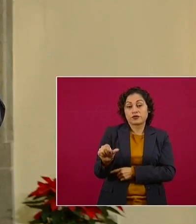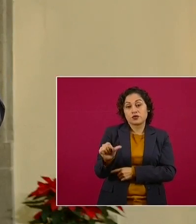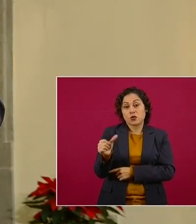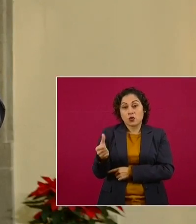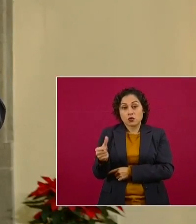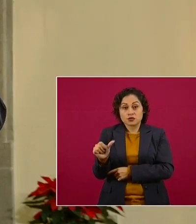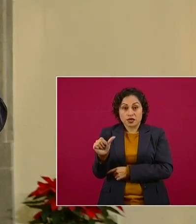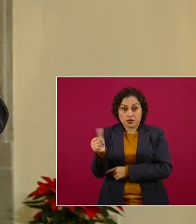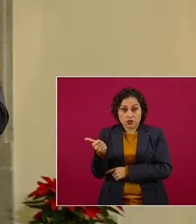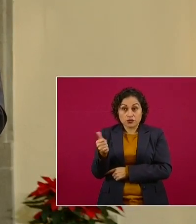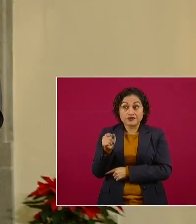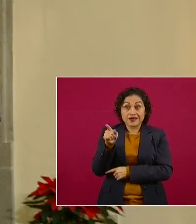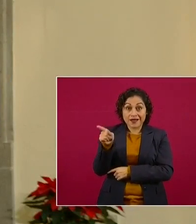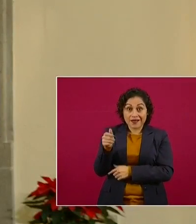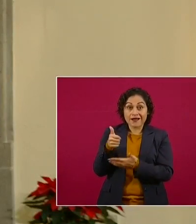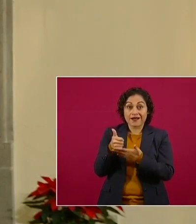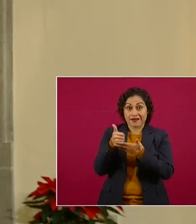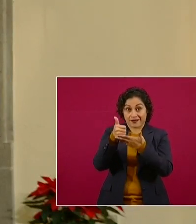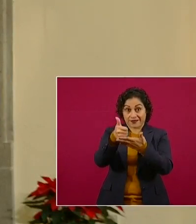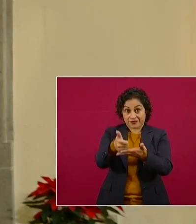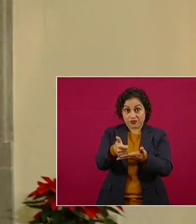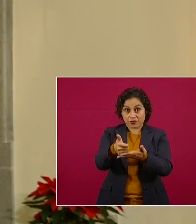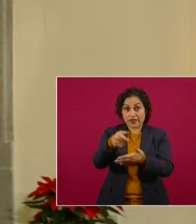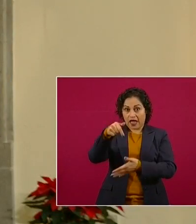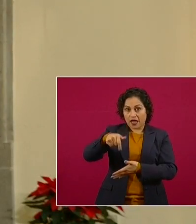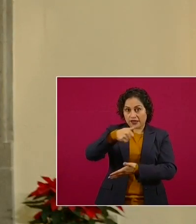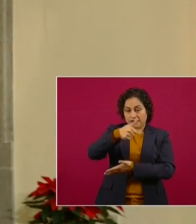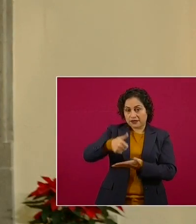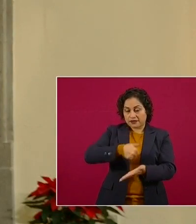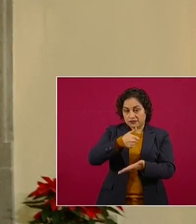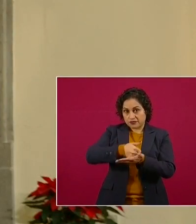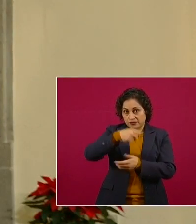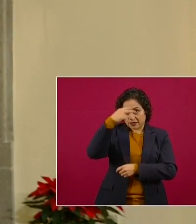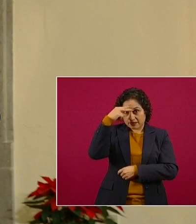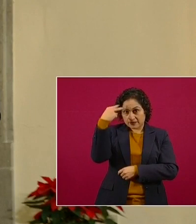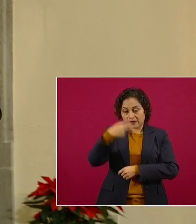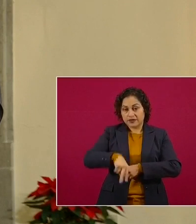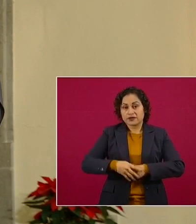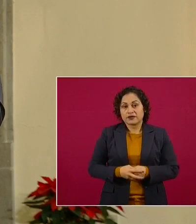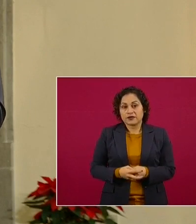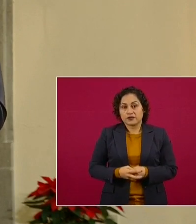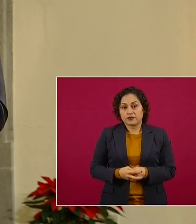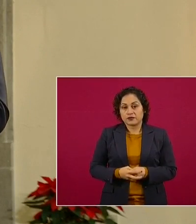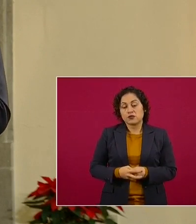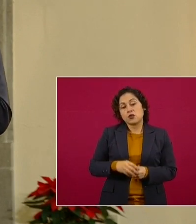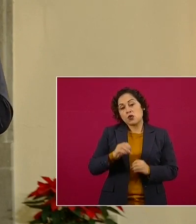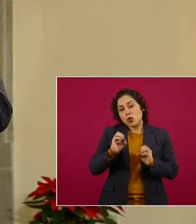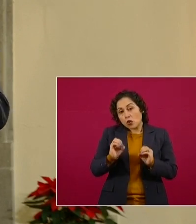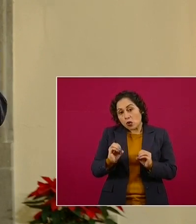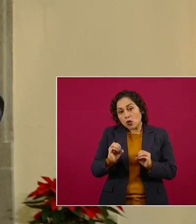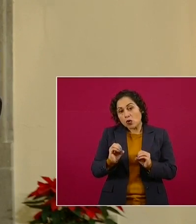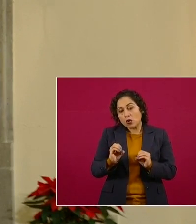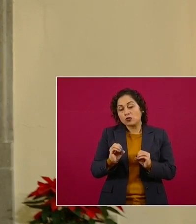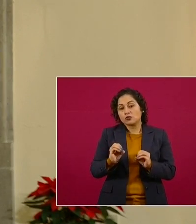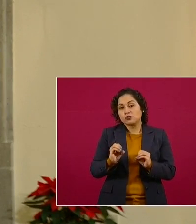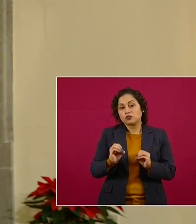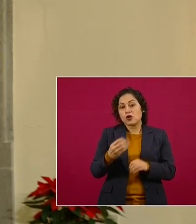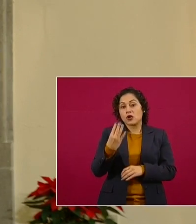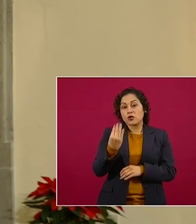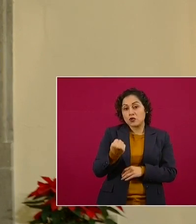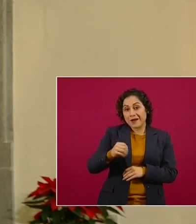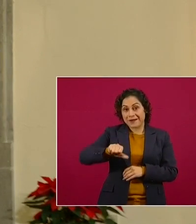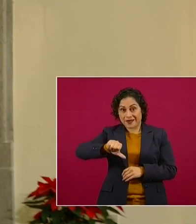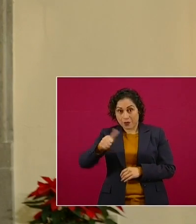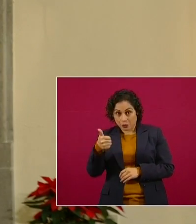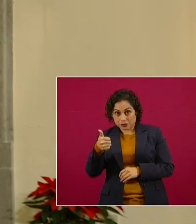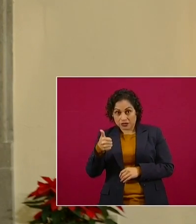en la Ciudad de México y al 911 en el resto del